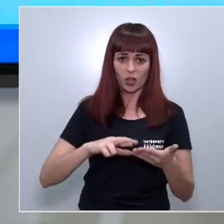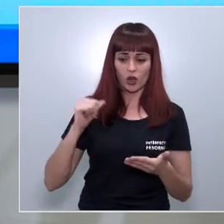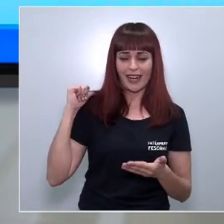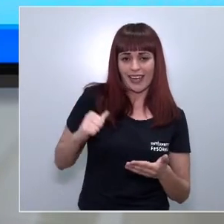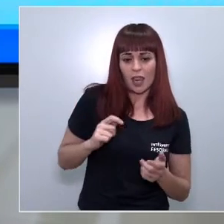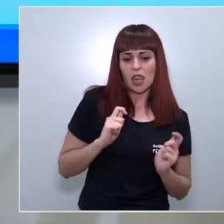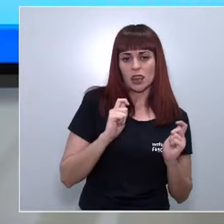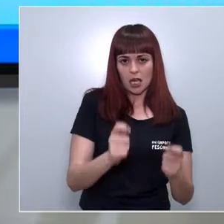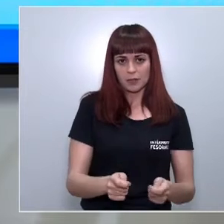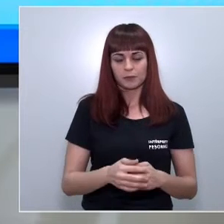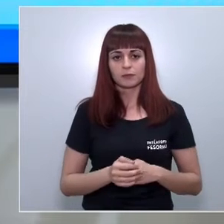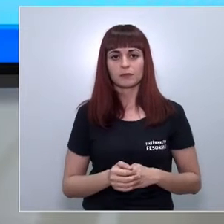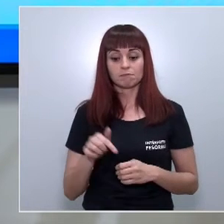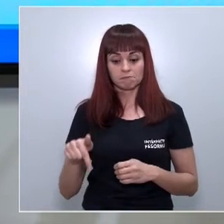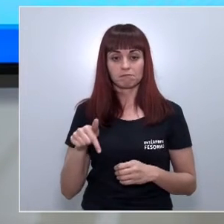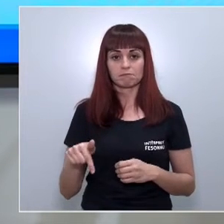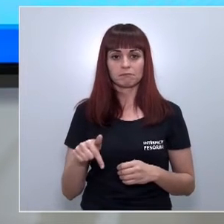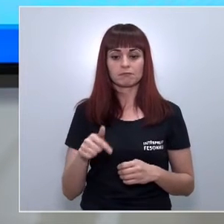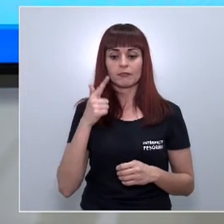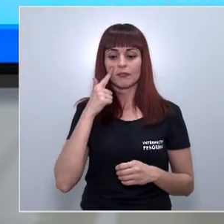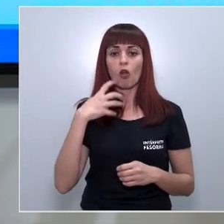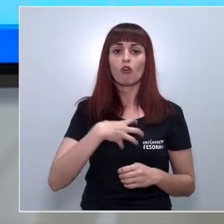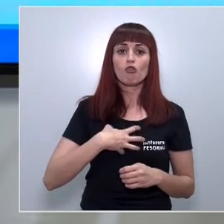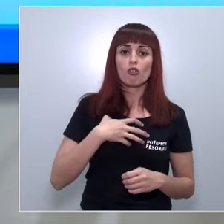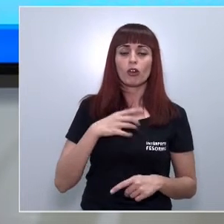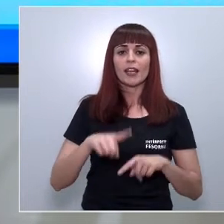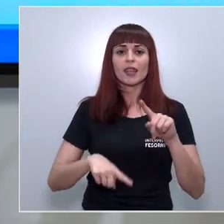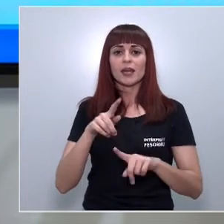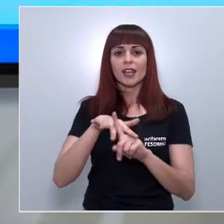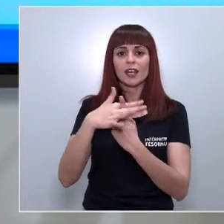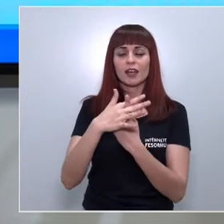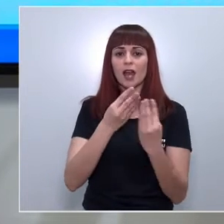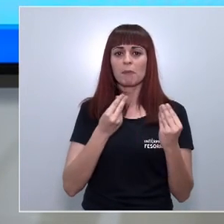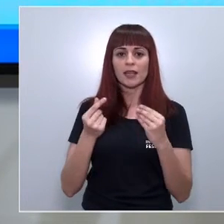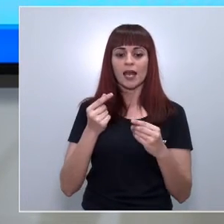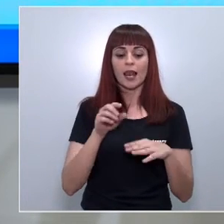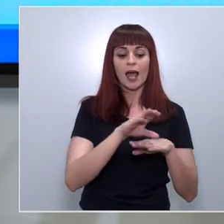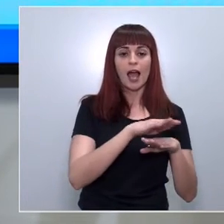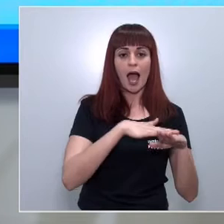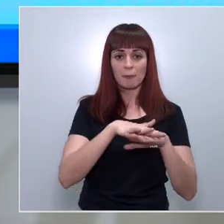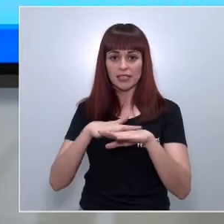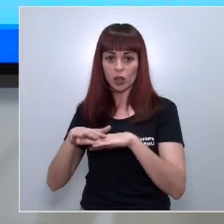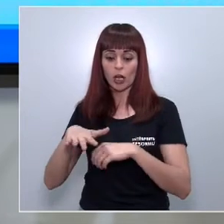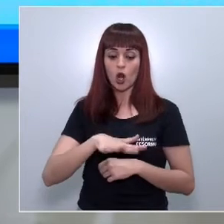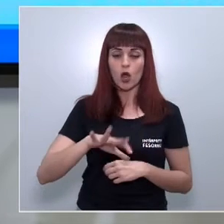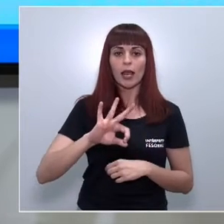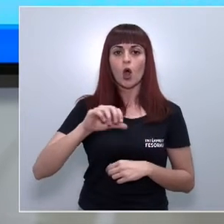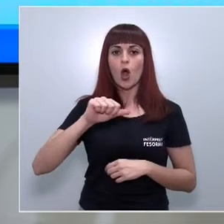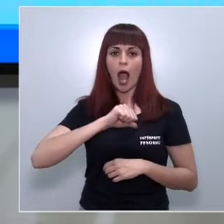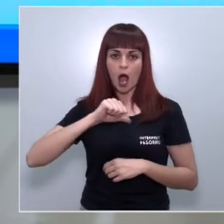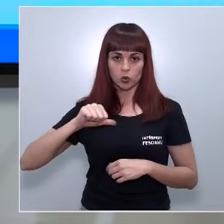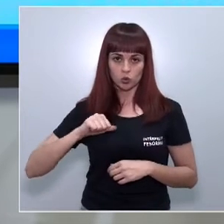modifica la distribución de funciones en los procesos de evaluación ambiental entre las Administraciones locales y autonómicas,